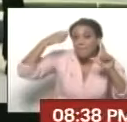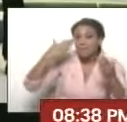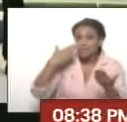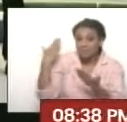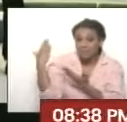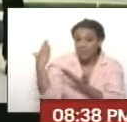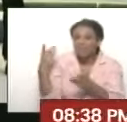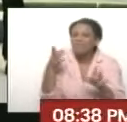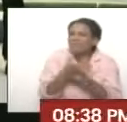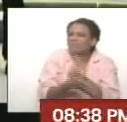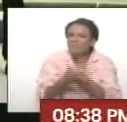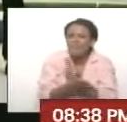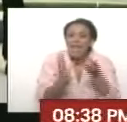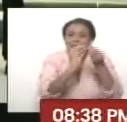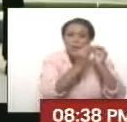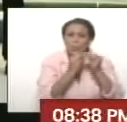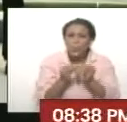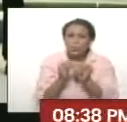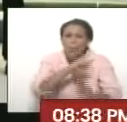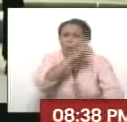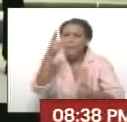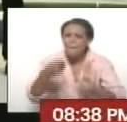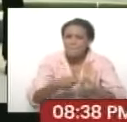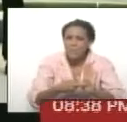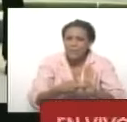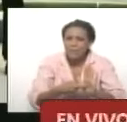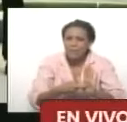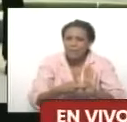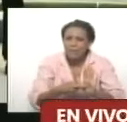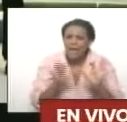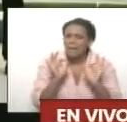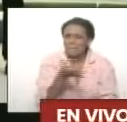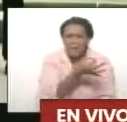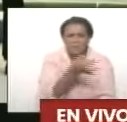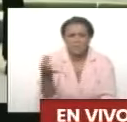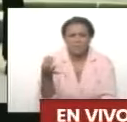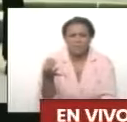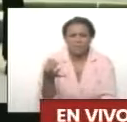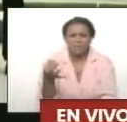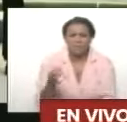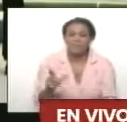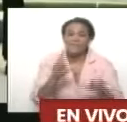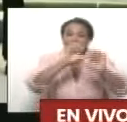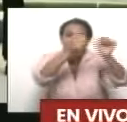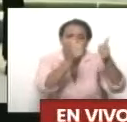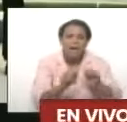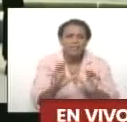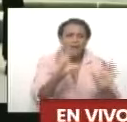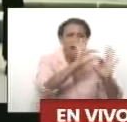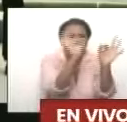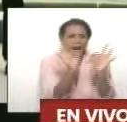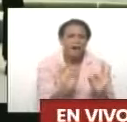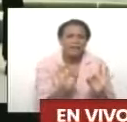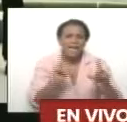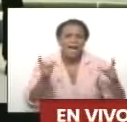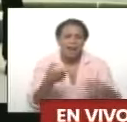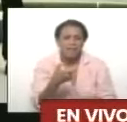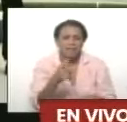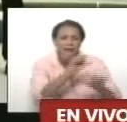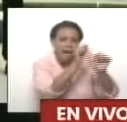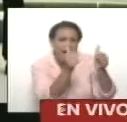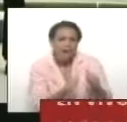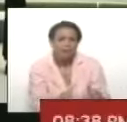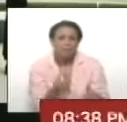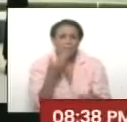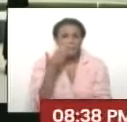Se trata de la recuperación completa, extraordinaria de la Galería de Arte Nacional de Venezuela.